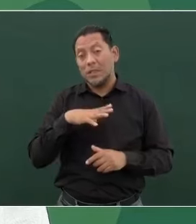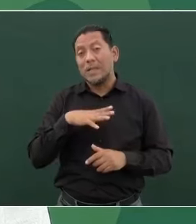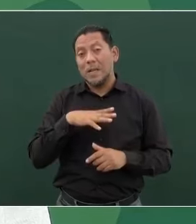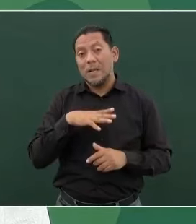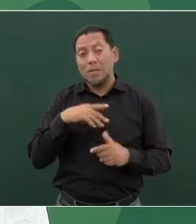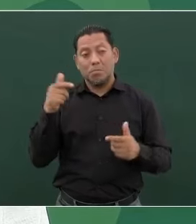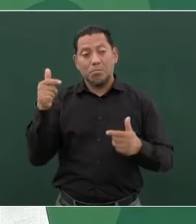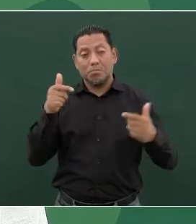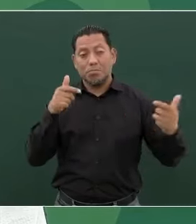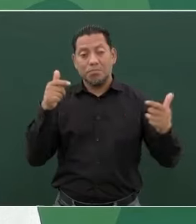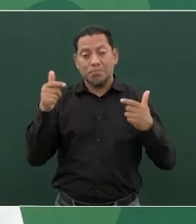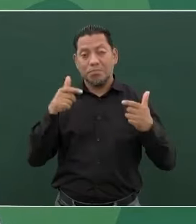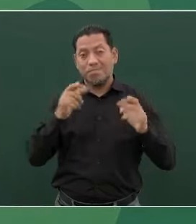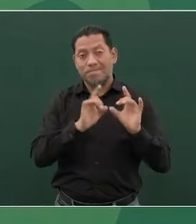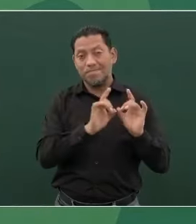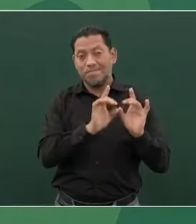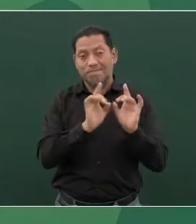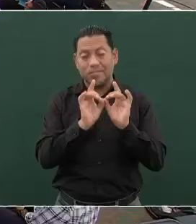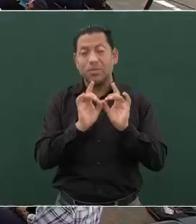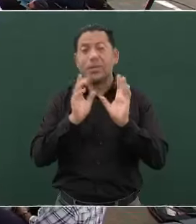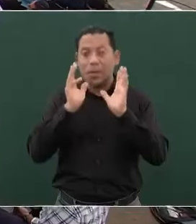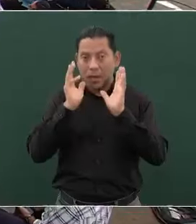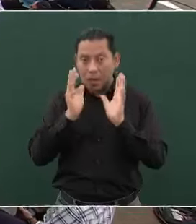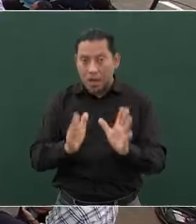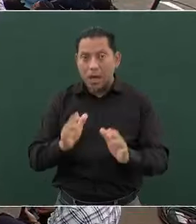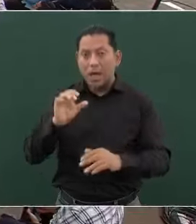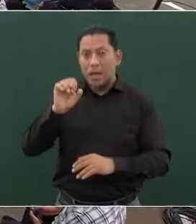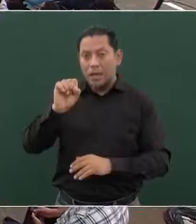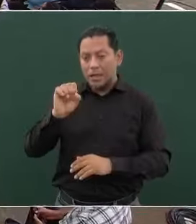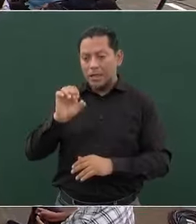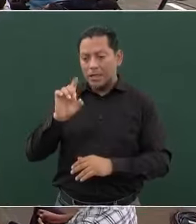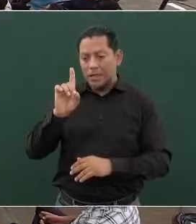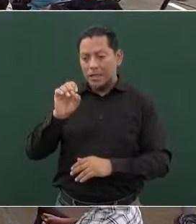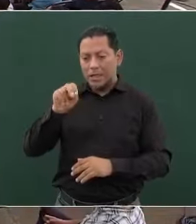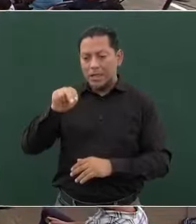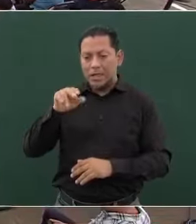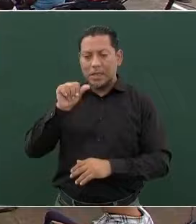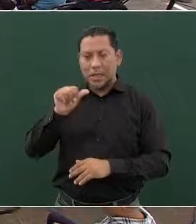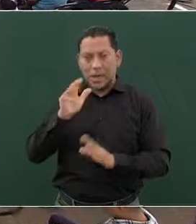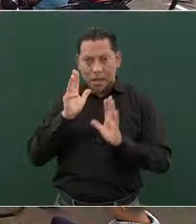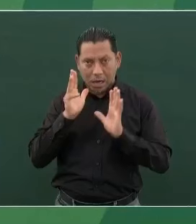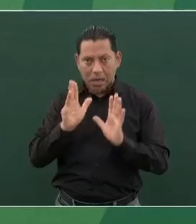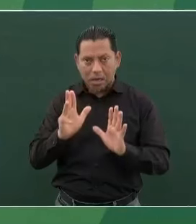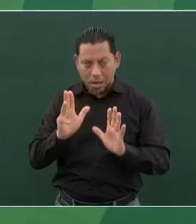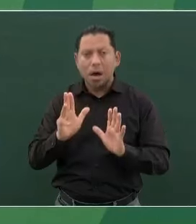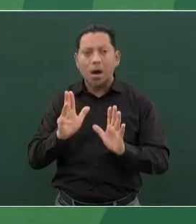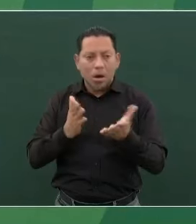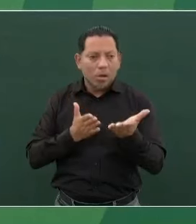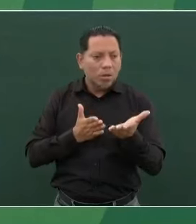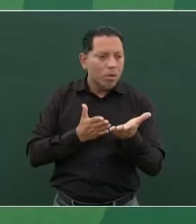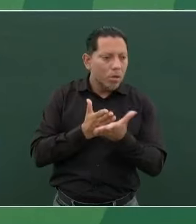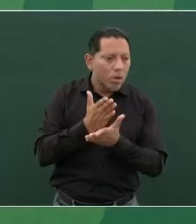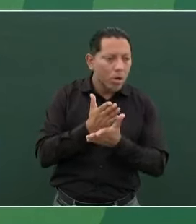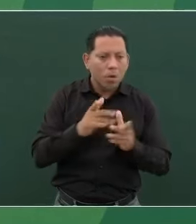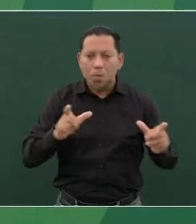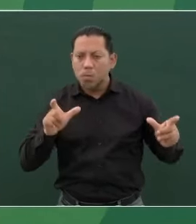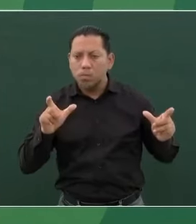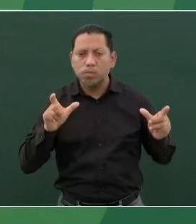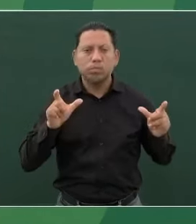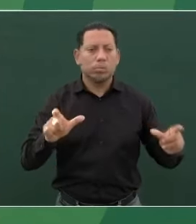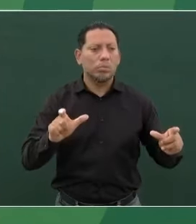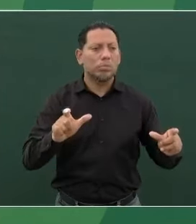Ya la Secretaría de la Defensa está actuando, se está reforzando